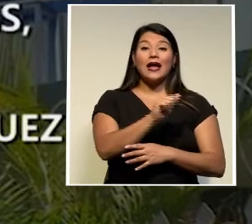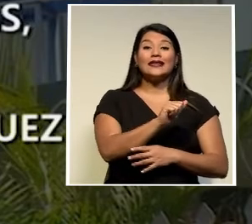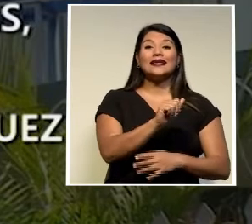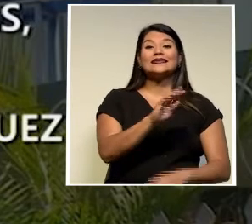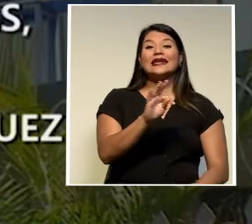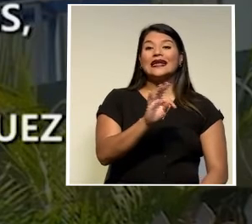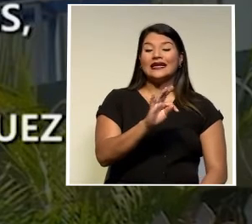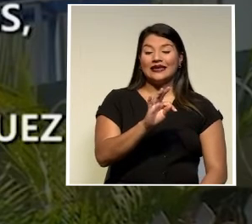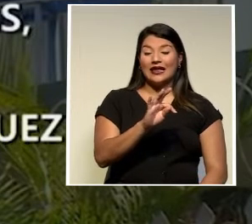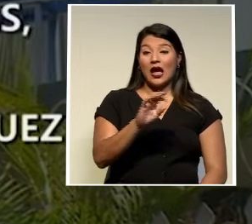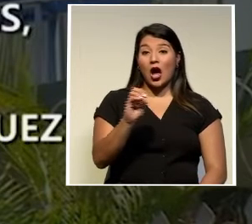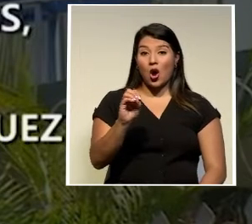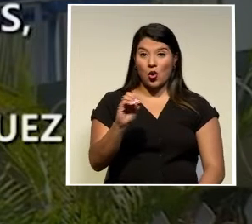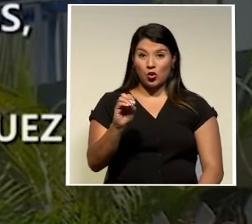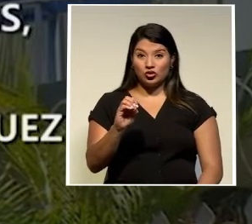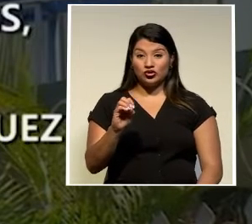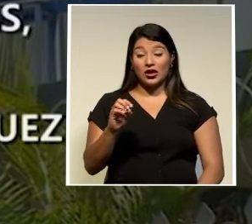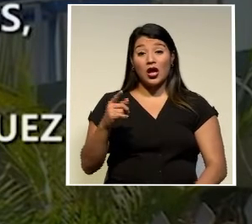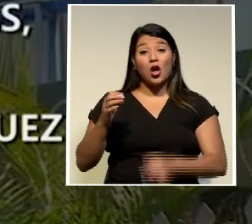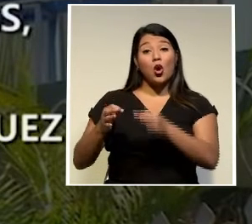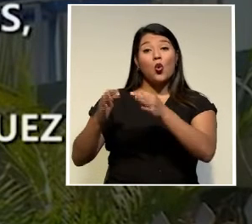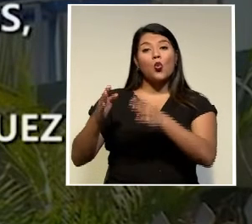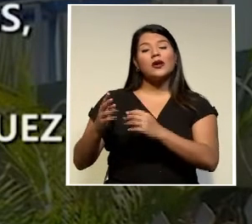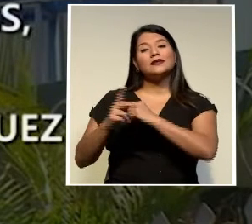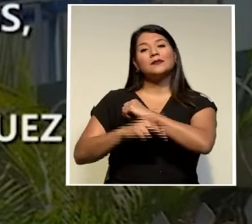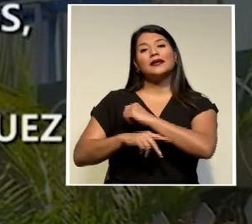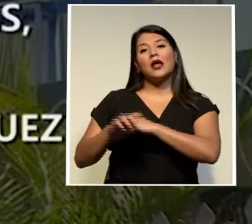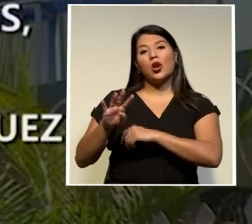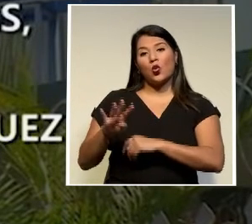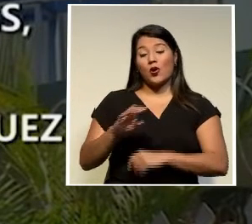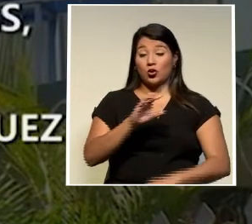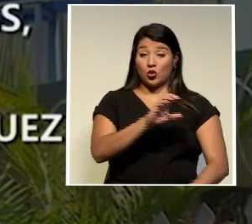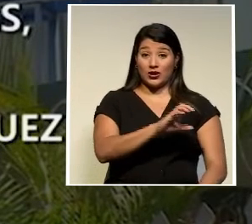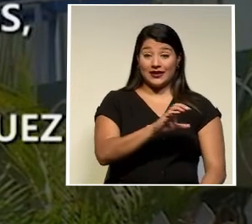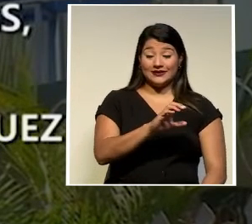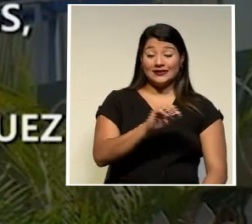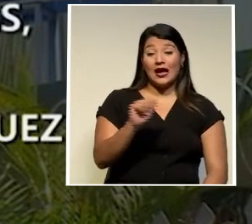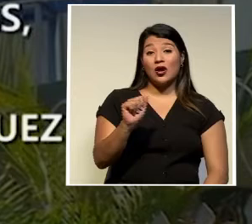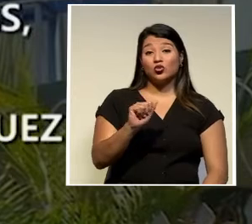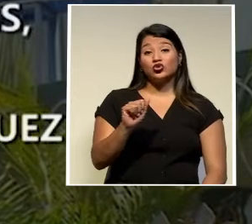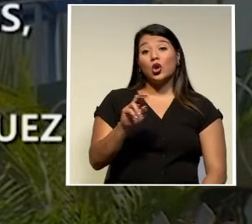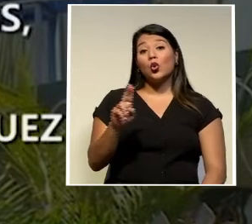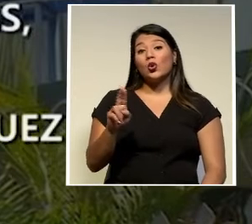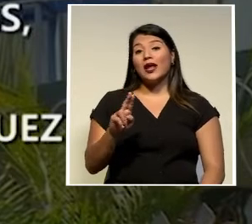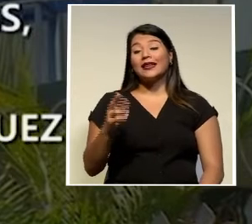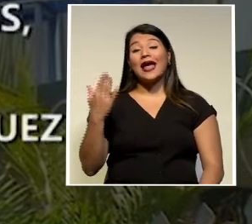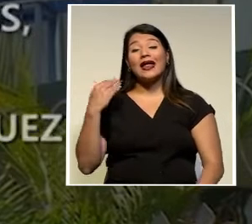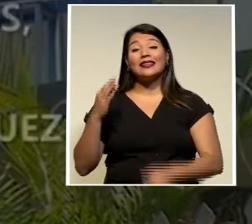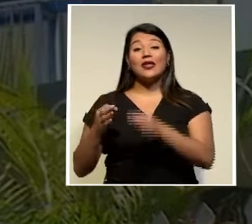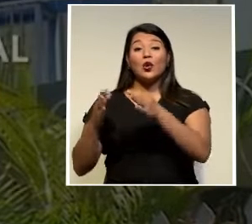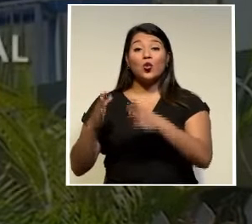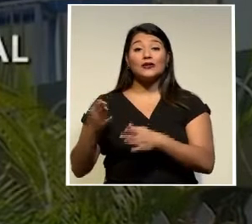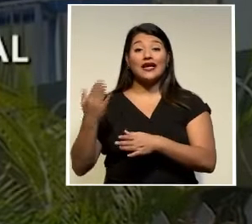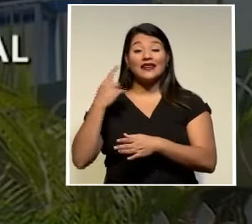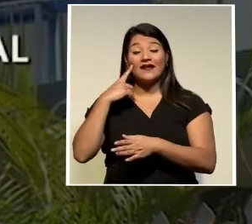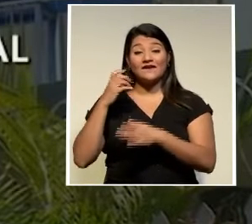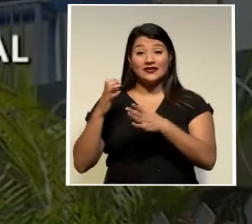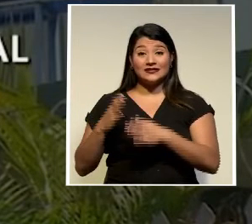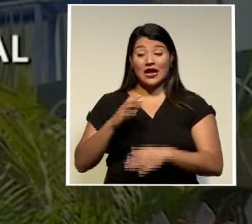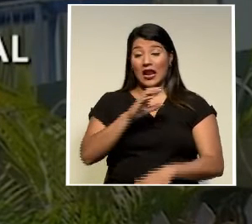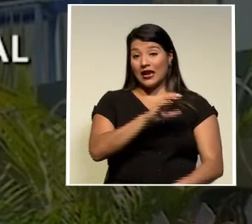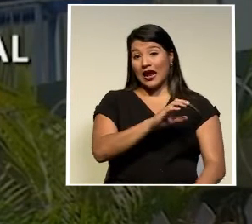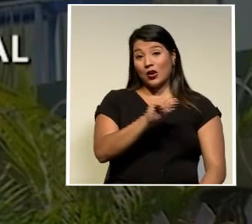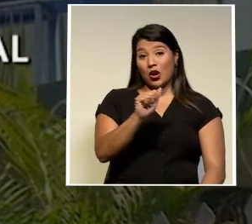de la Trinidad Olsen Villegas juez penal 4 Cristian Agustín Ulate Durán ex juez y ex fiscal Carlos